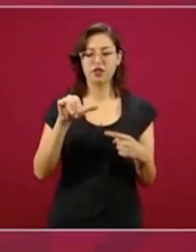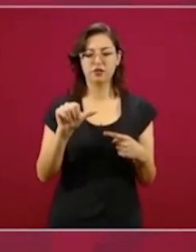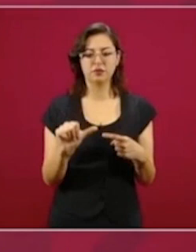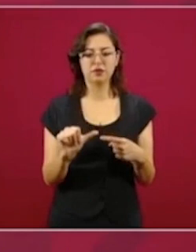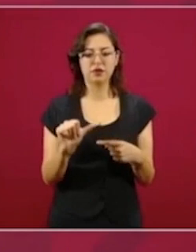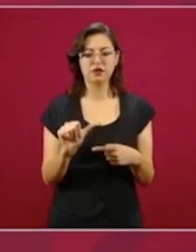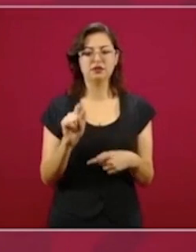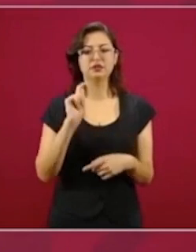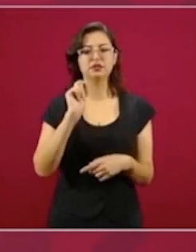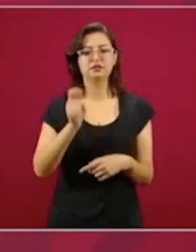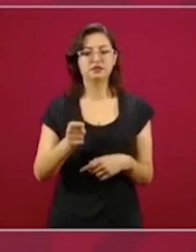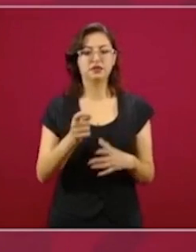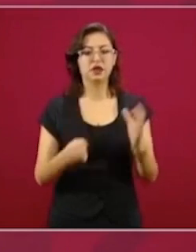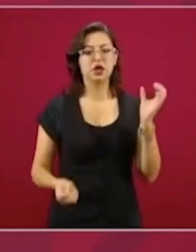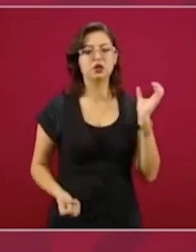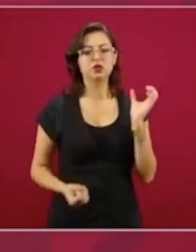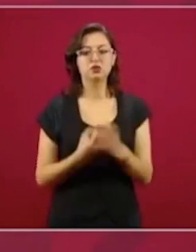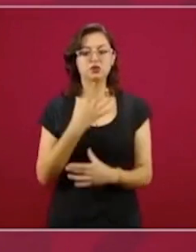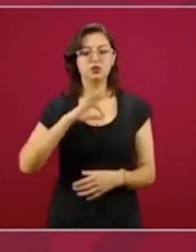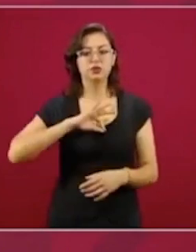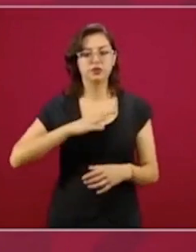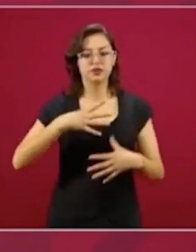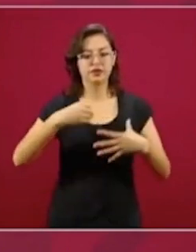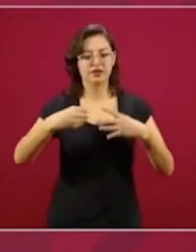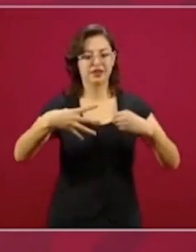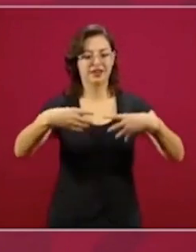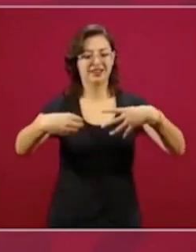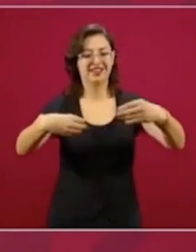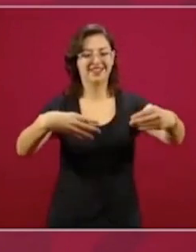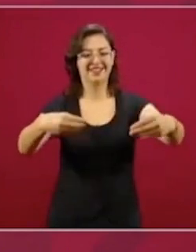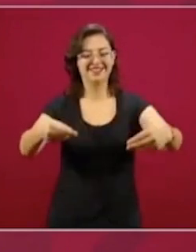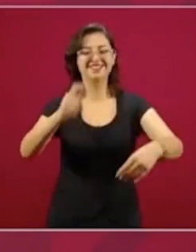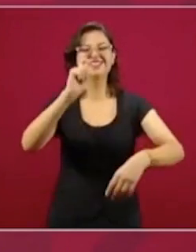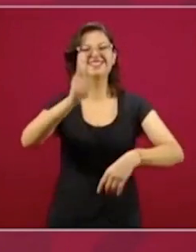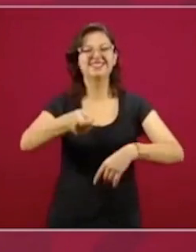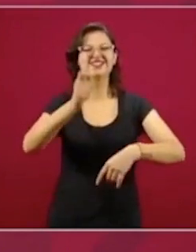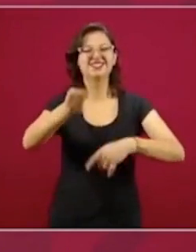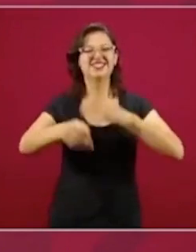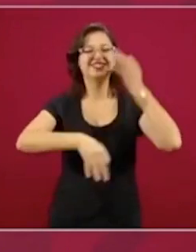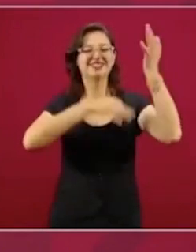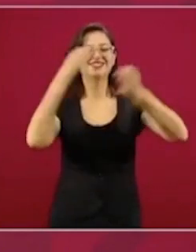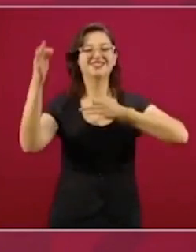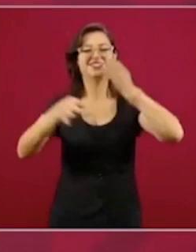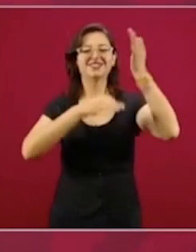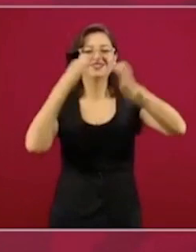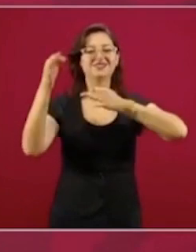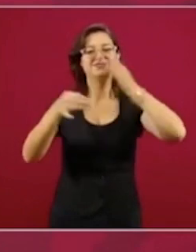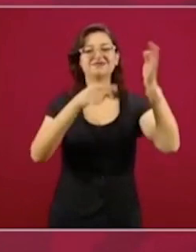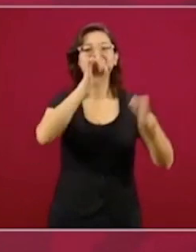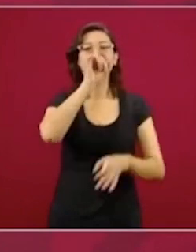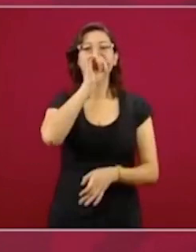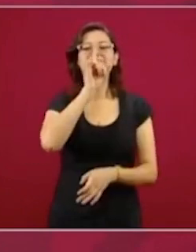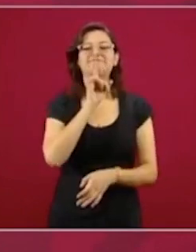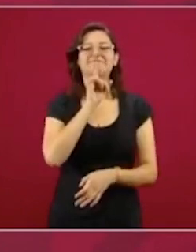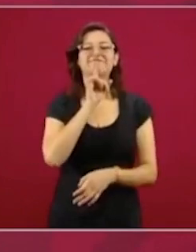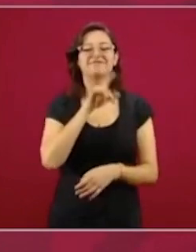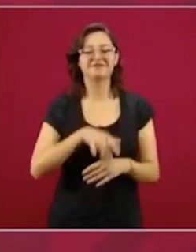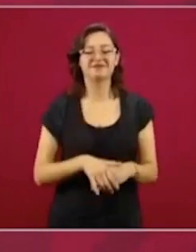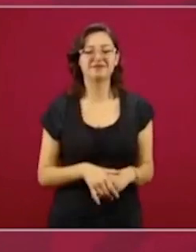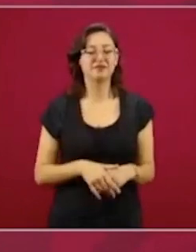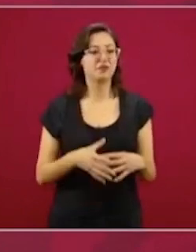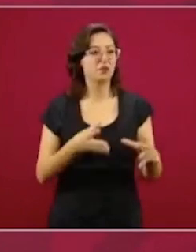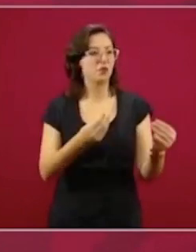epidemia que tiene que ver con las noticias falsas que